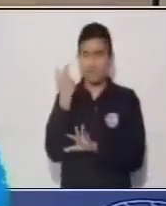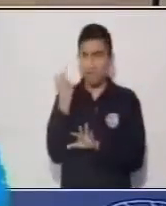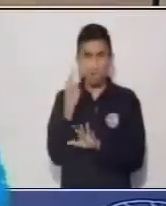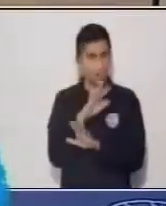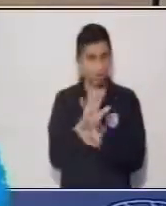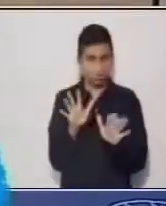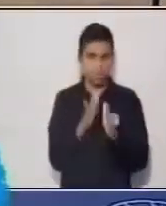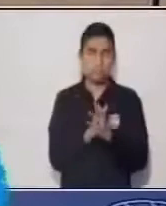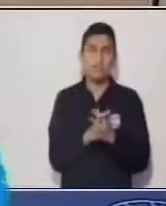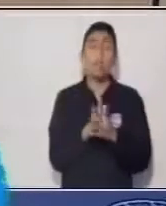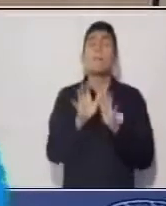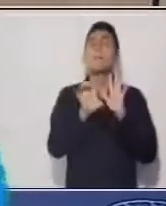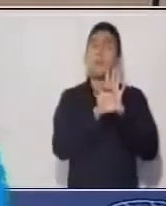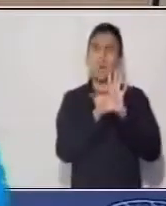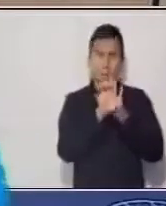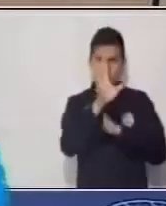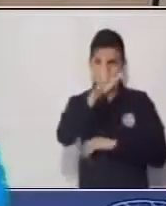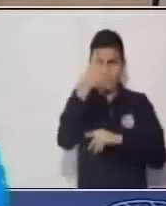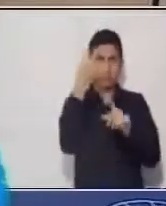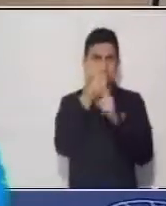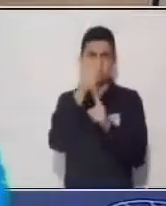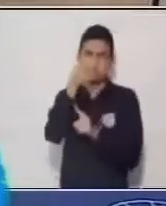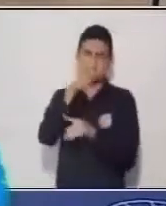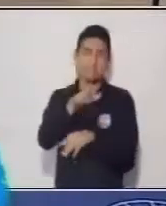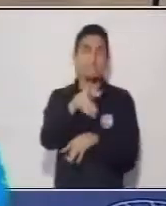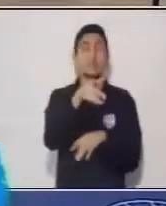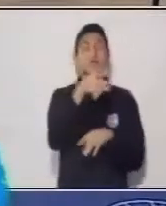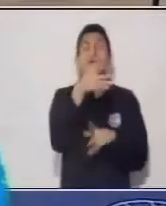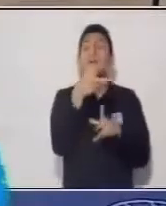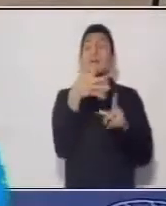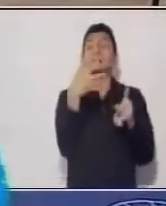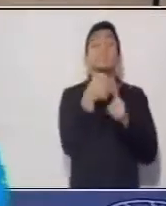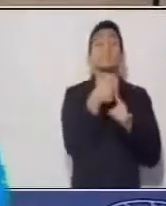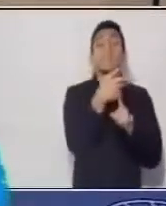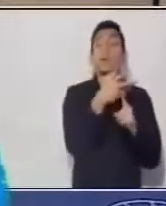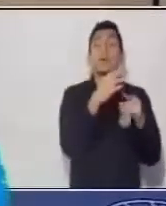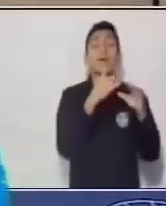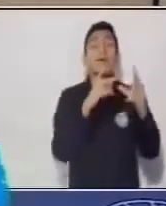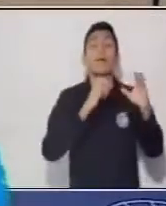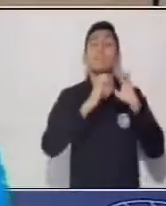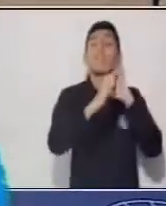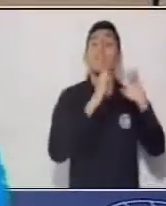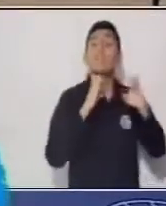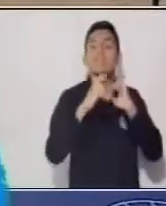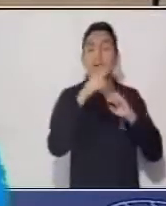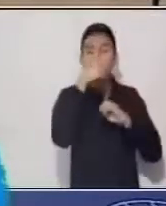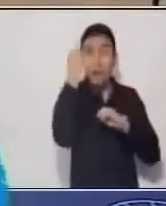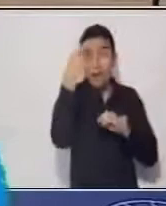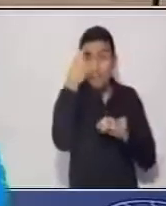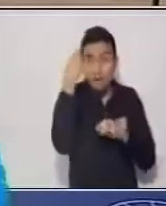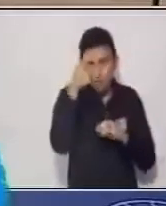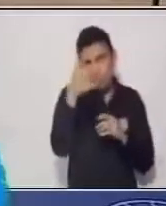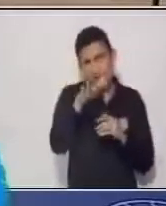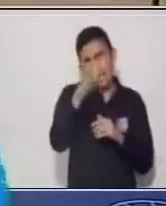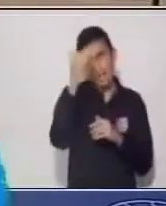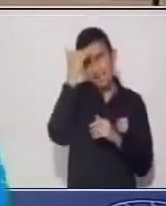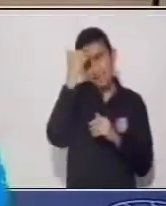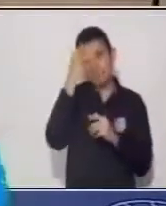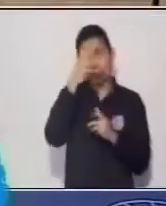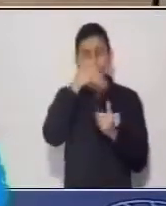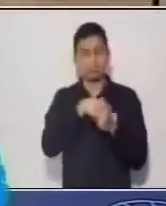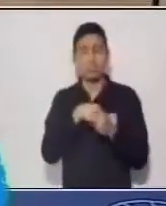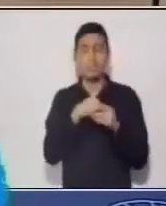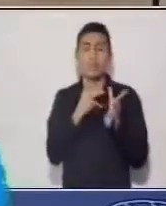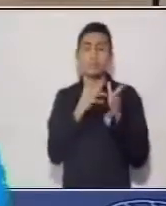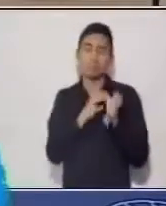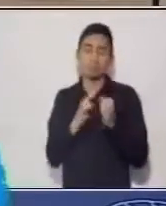Por ejemplo, una entrevista. Para una entrevista tú realizas un diálogo formal porque ya llevas o llevarás una